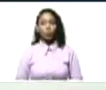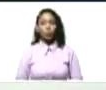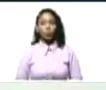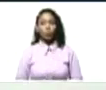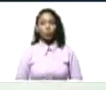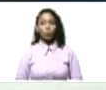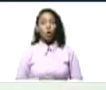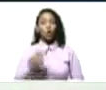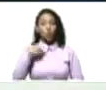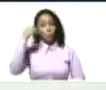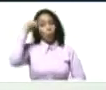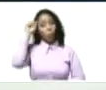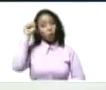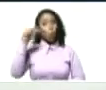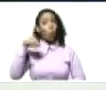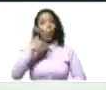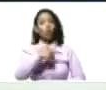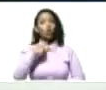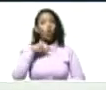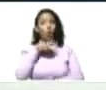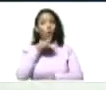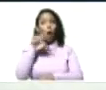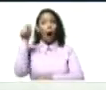Yo recuerdo cuando estaba ahí.